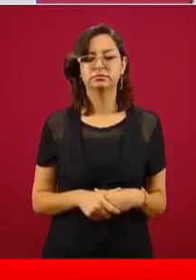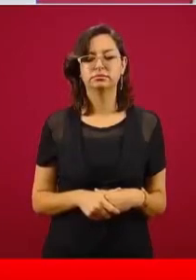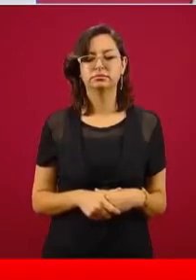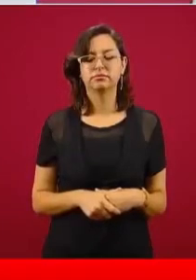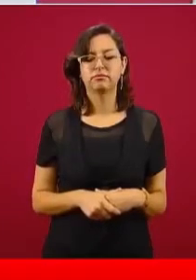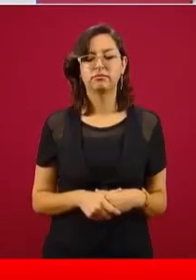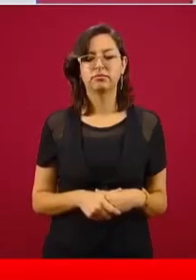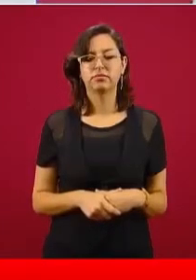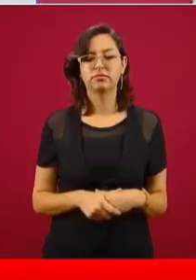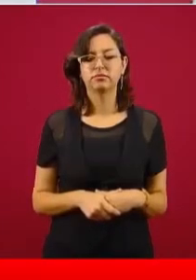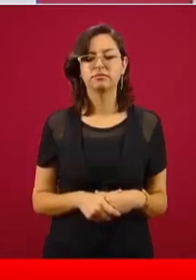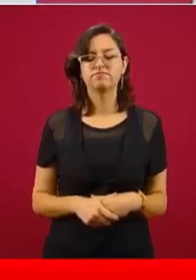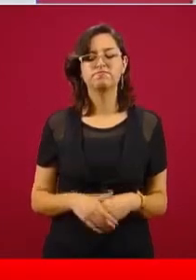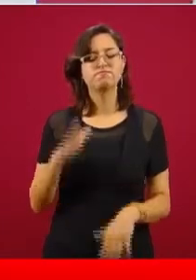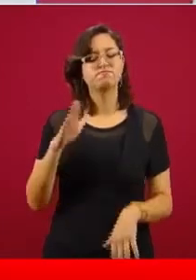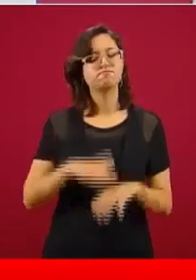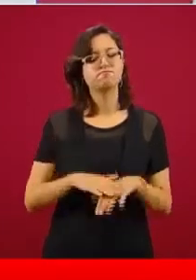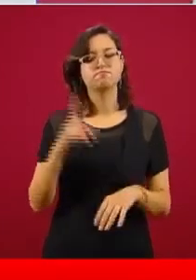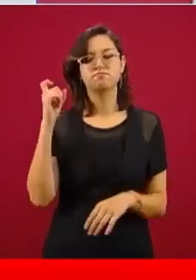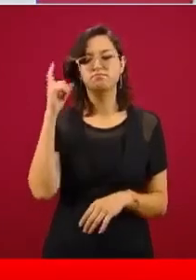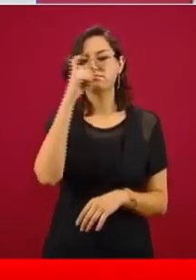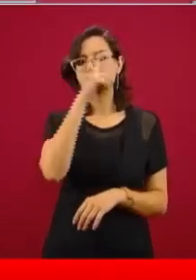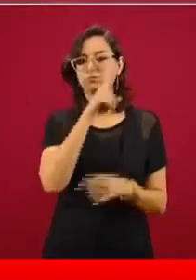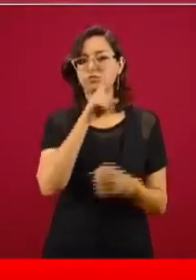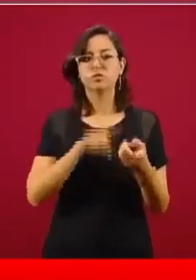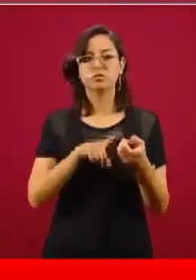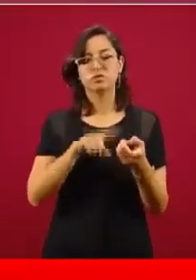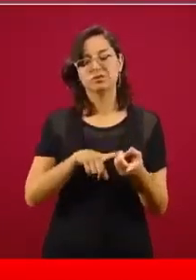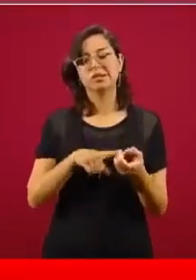La situación más difícil la hemos vivido en Nueva York.